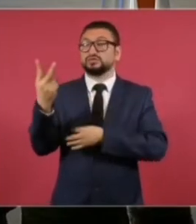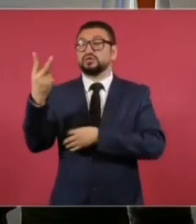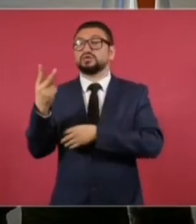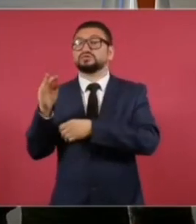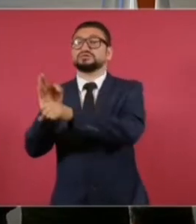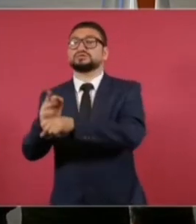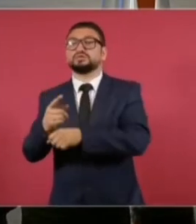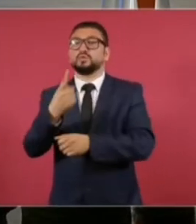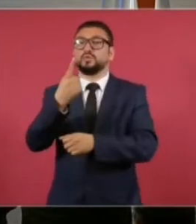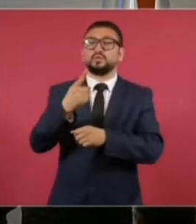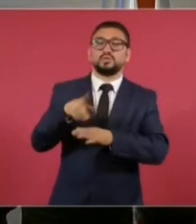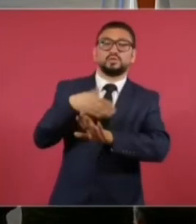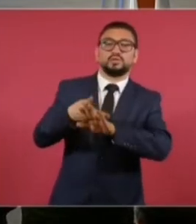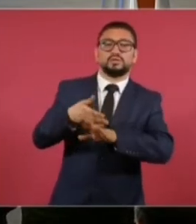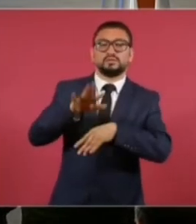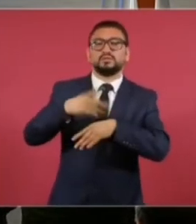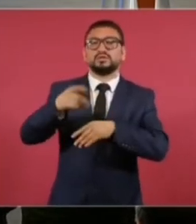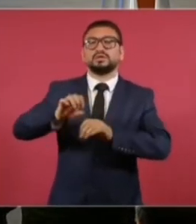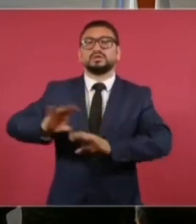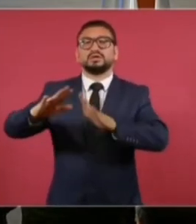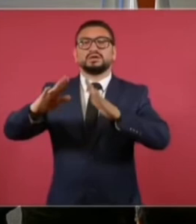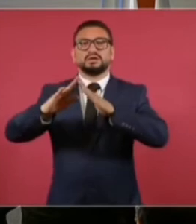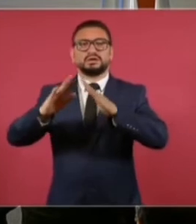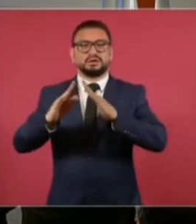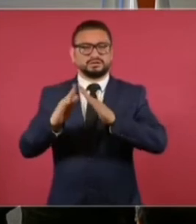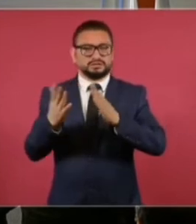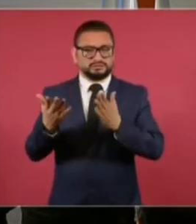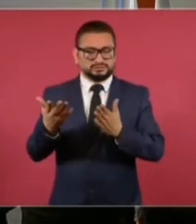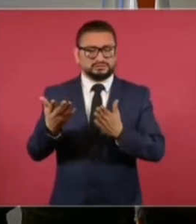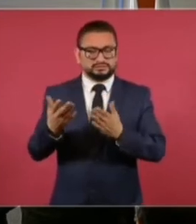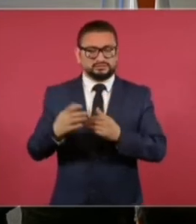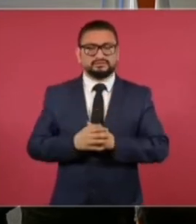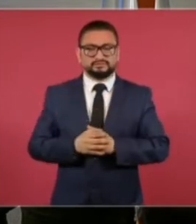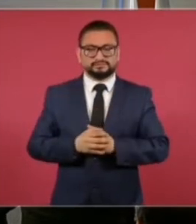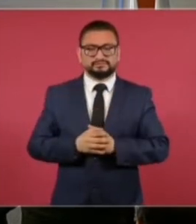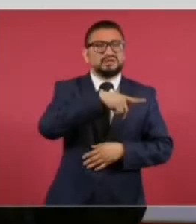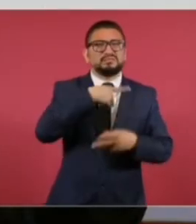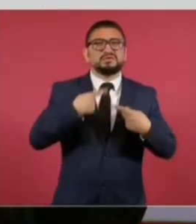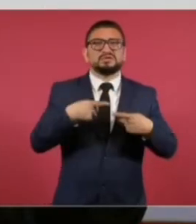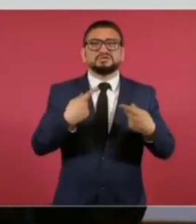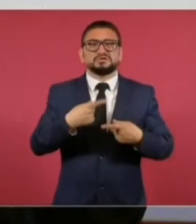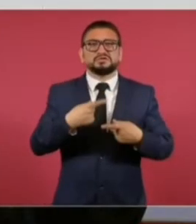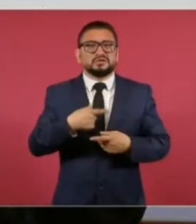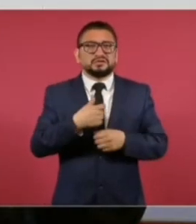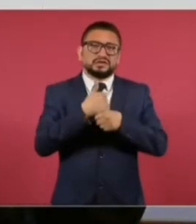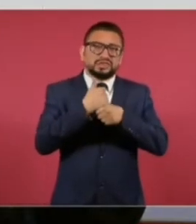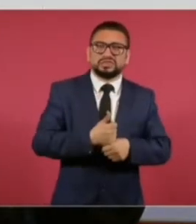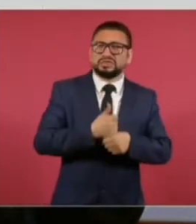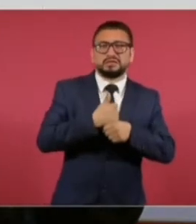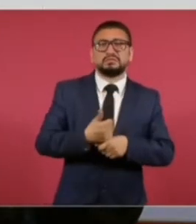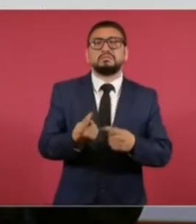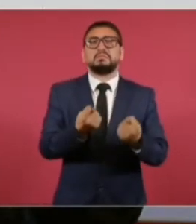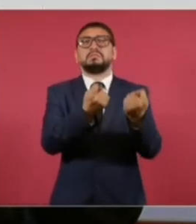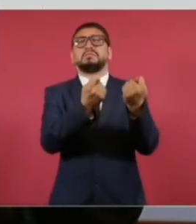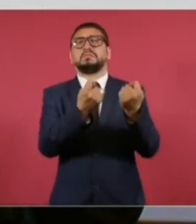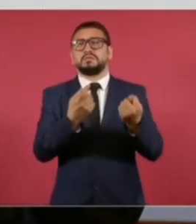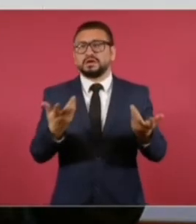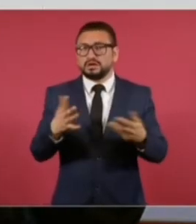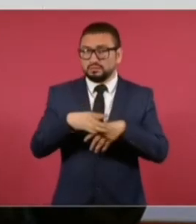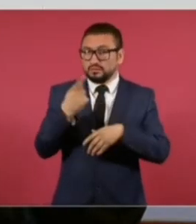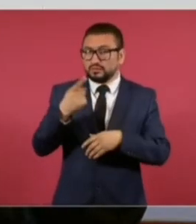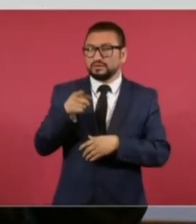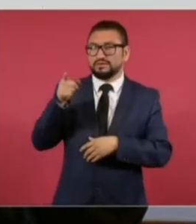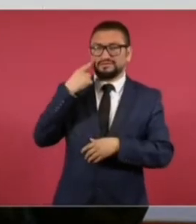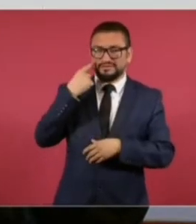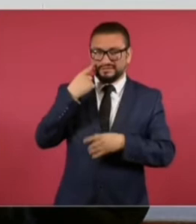y uno en contra de la medida cautelar de llevarlo a prisión domiciliaria. Adelante, este caso